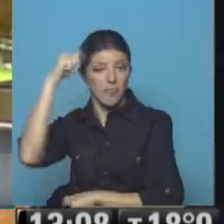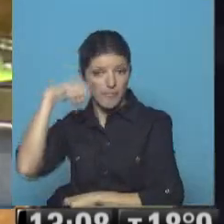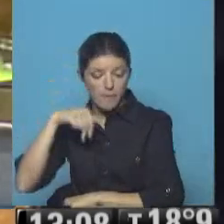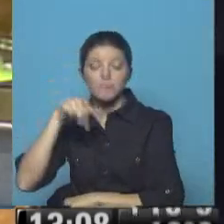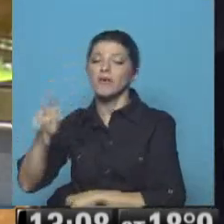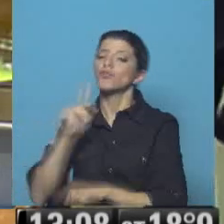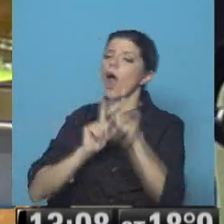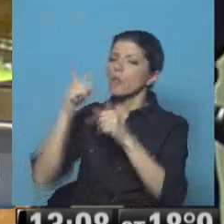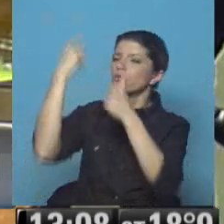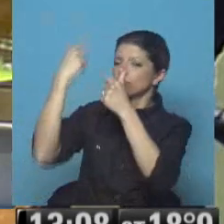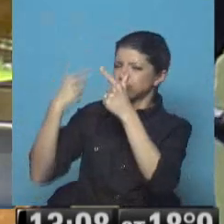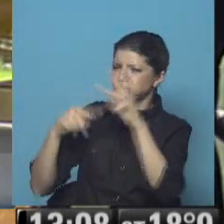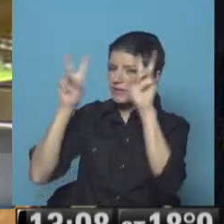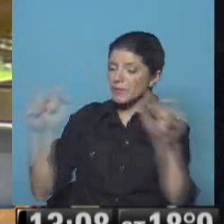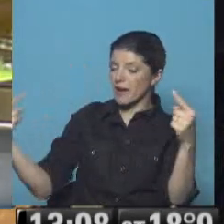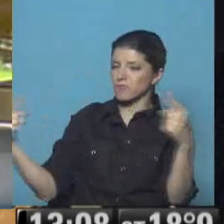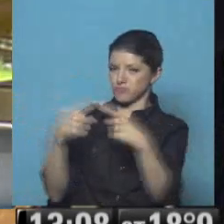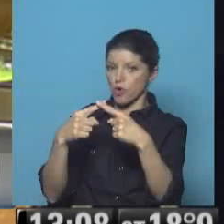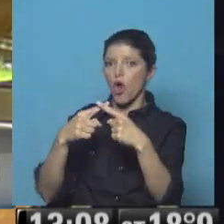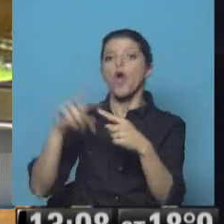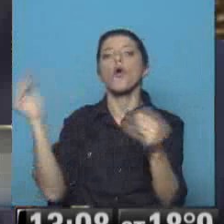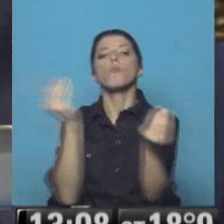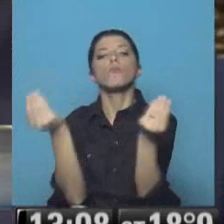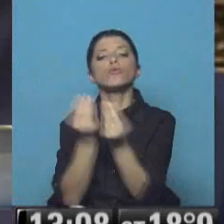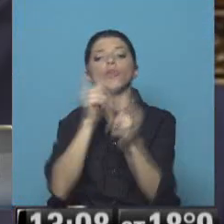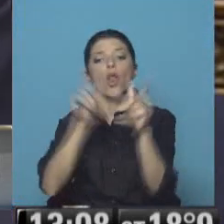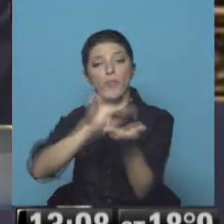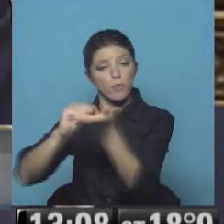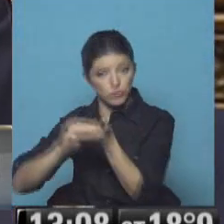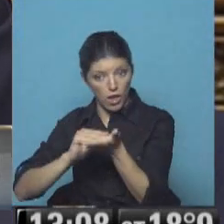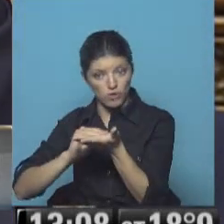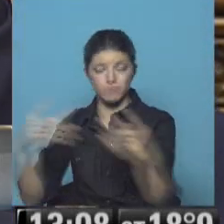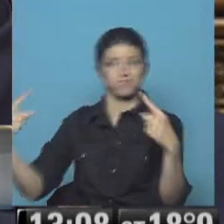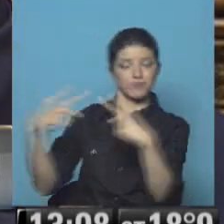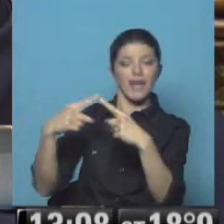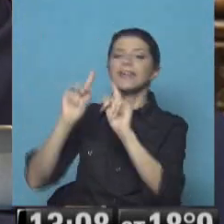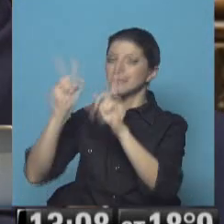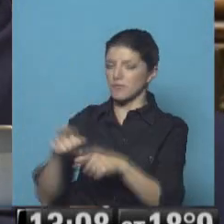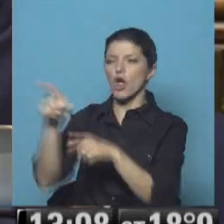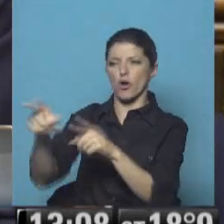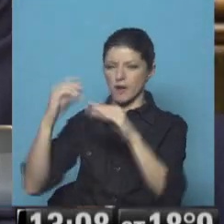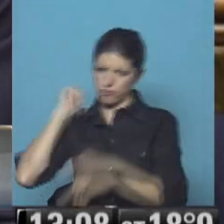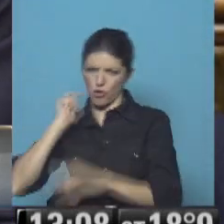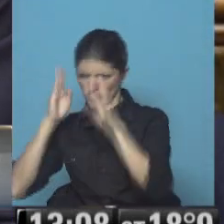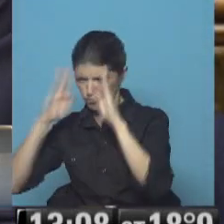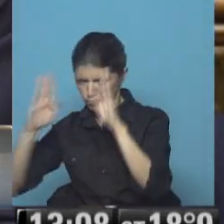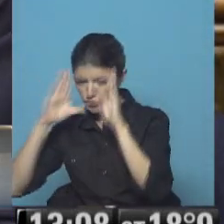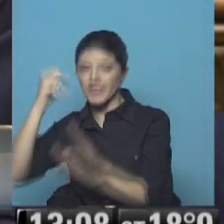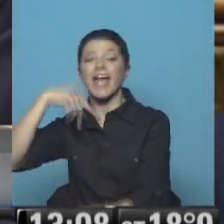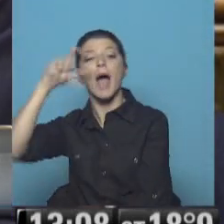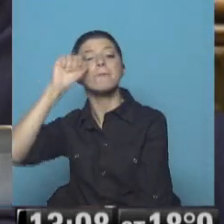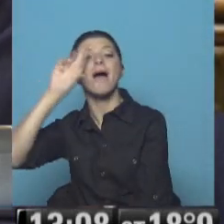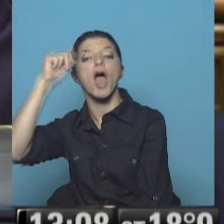algunos de los temas que lo enfrentan con la mayoría del bloque partidario y aún más con el conservadurismo gobernante de David Cameron